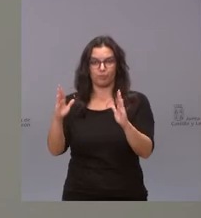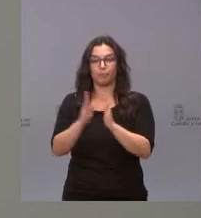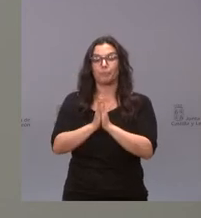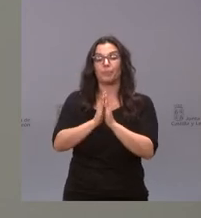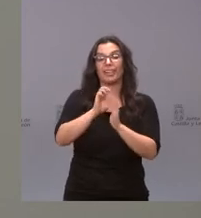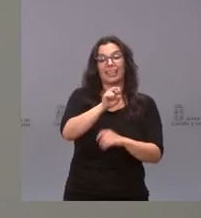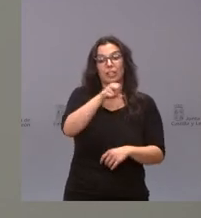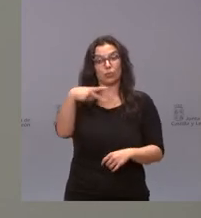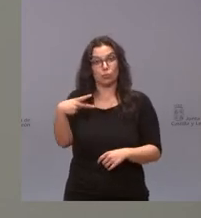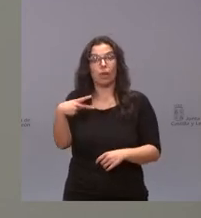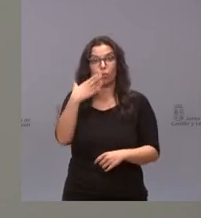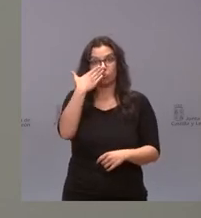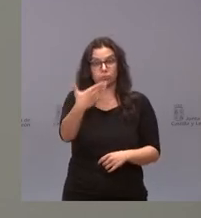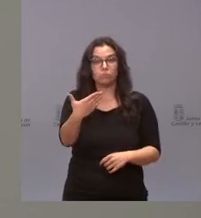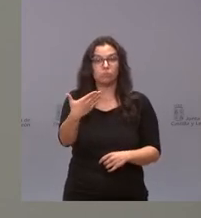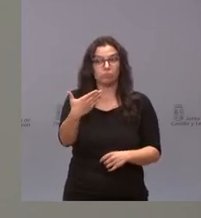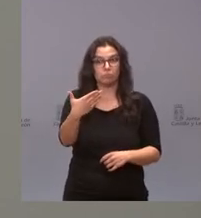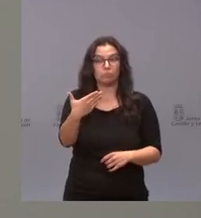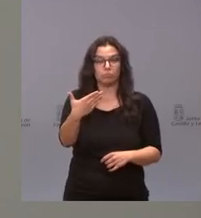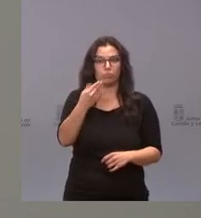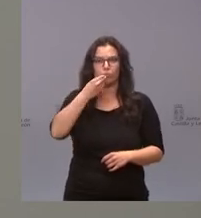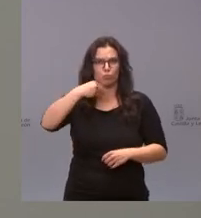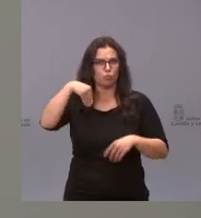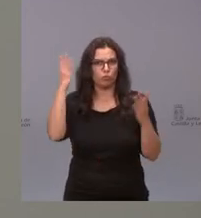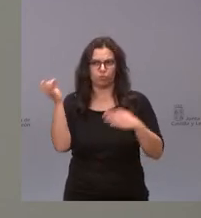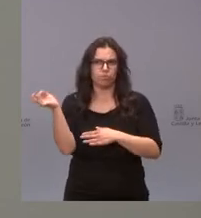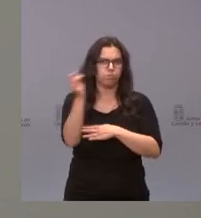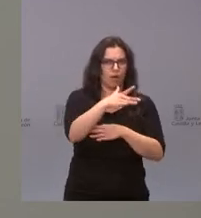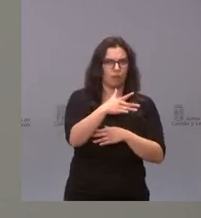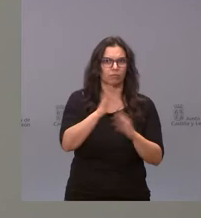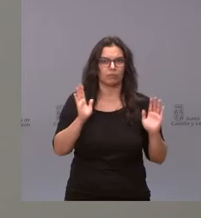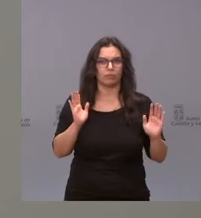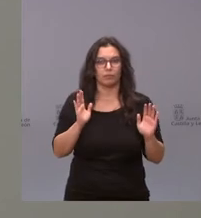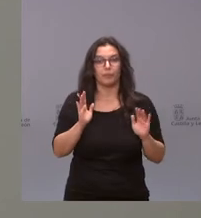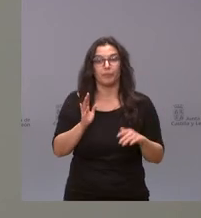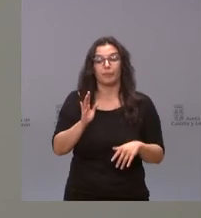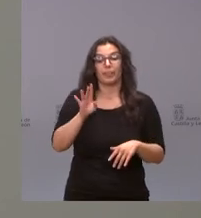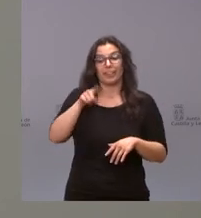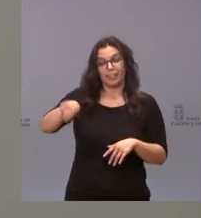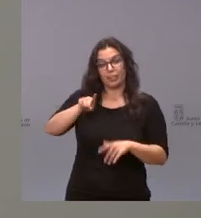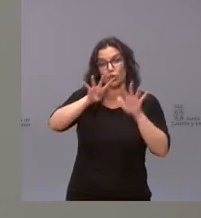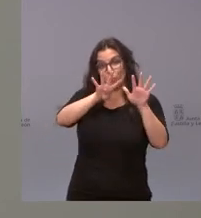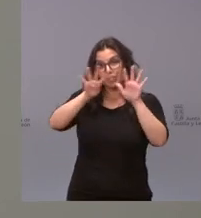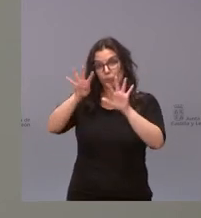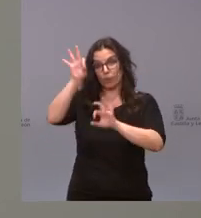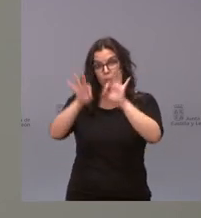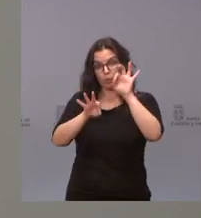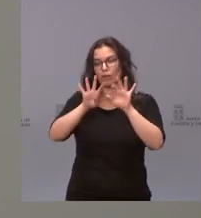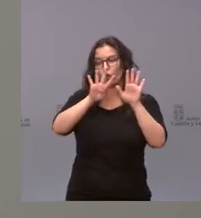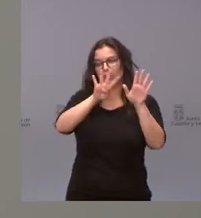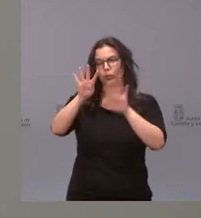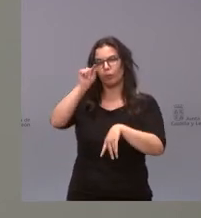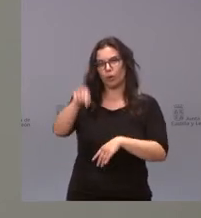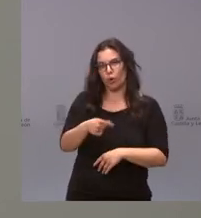resultados, la verdad, es que han sido mucho mejor de lo esperado. El 99,8 por